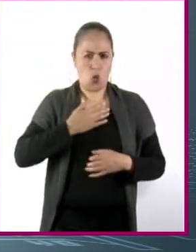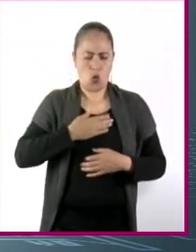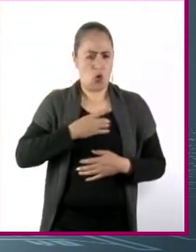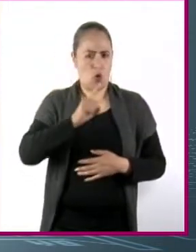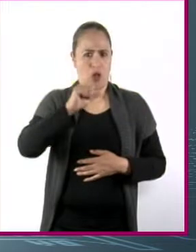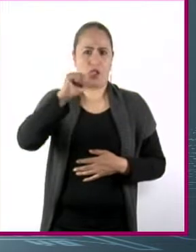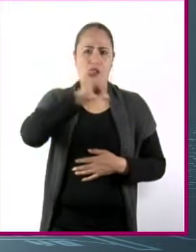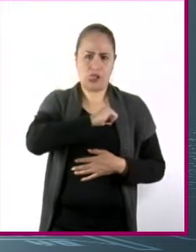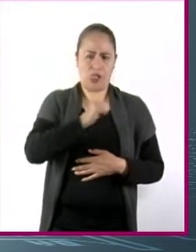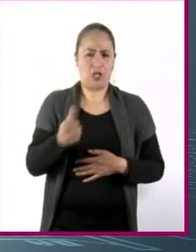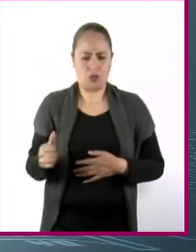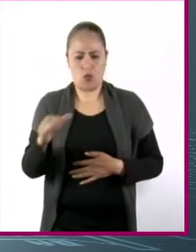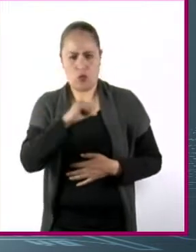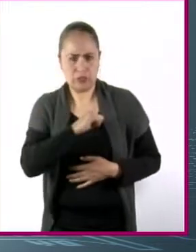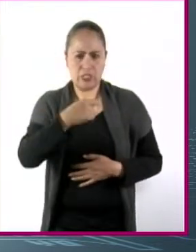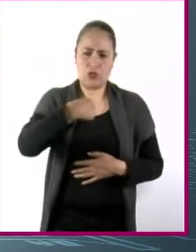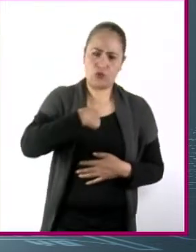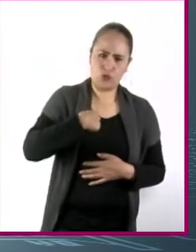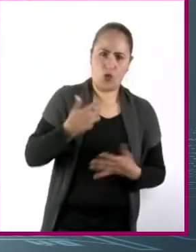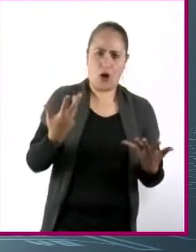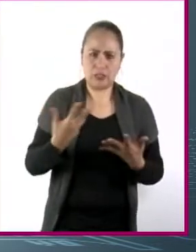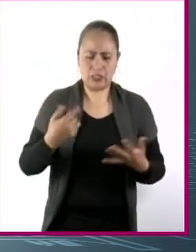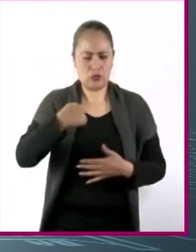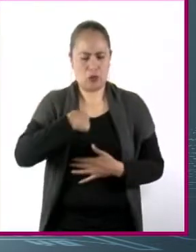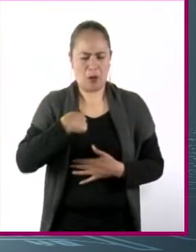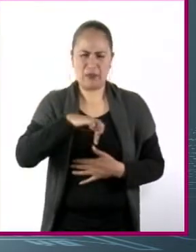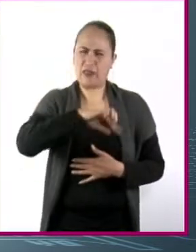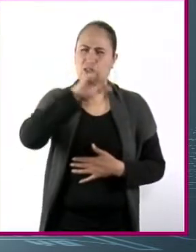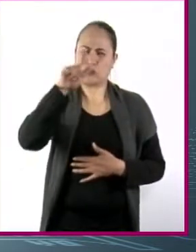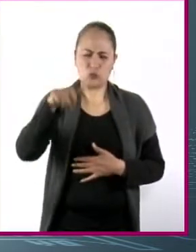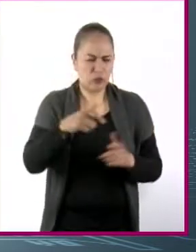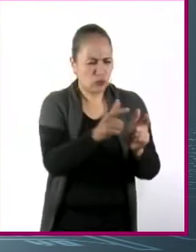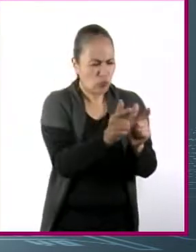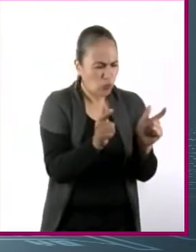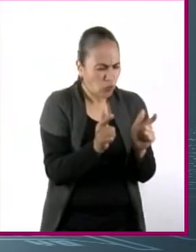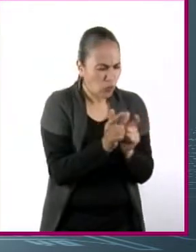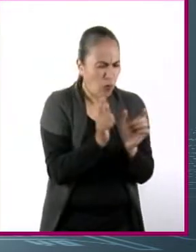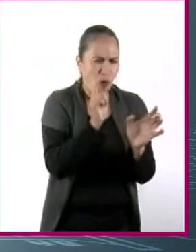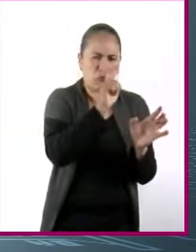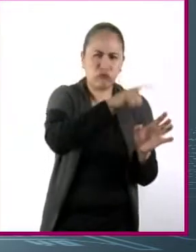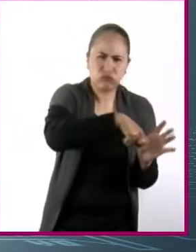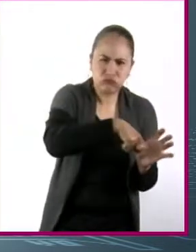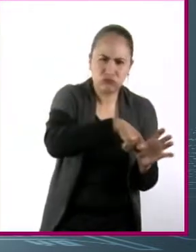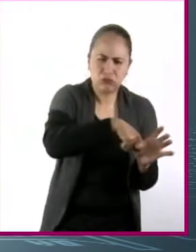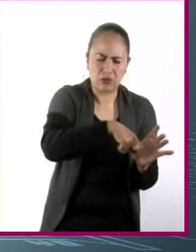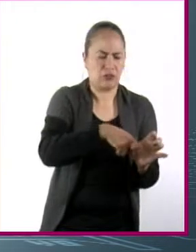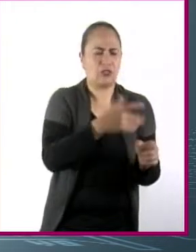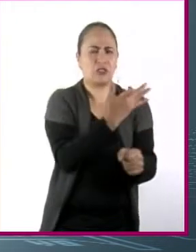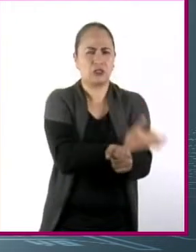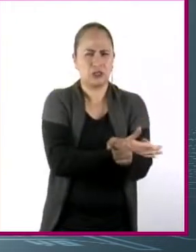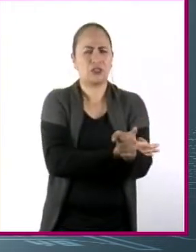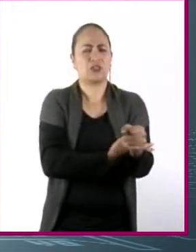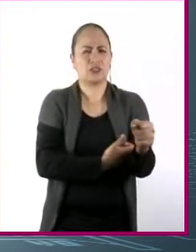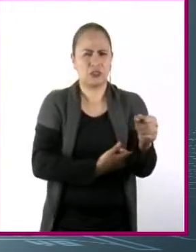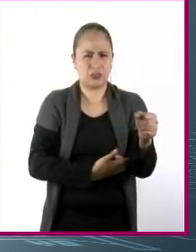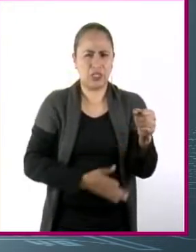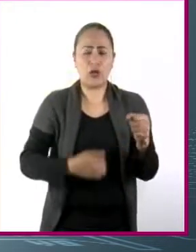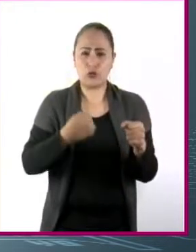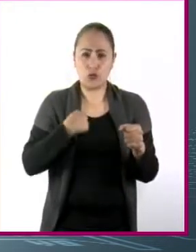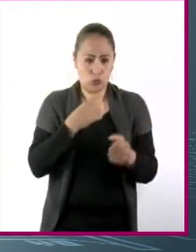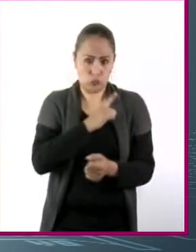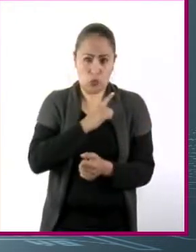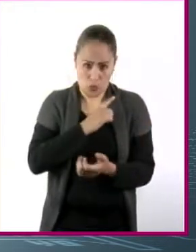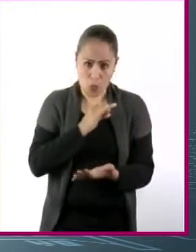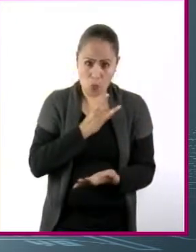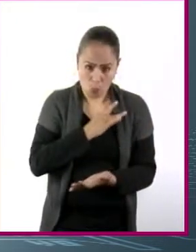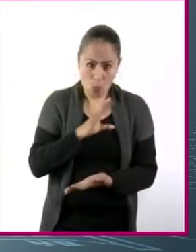yo y cómo hago esto, pero cuando me fui involucrando con más personas, me di cuenta que, pues, es algo que no voy a hacer sin la ayuda de más